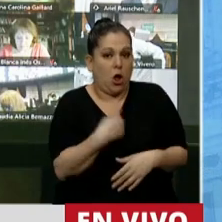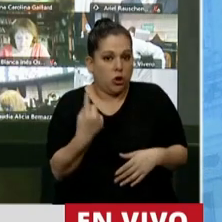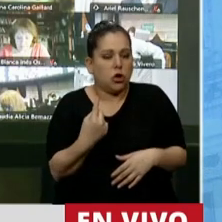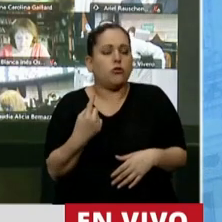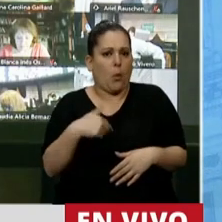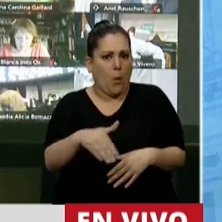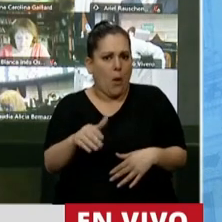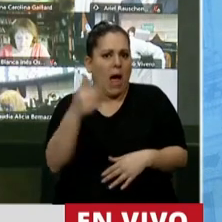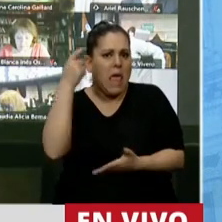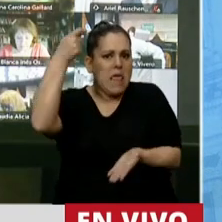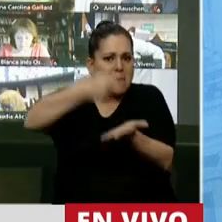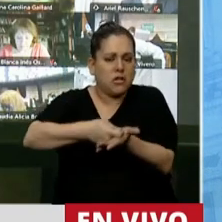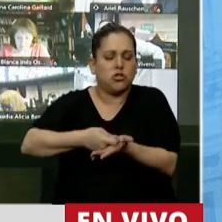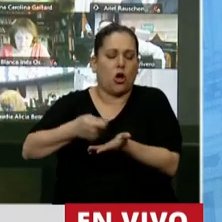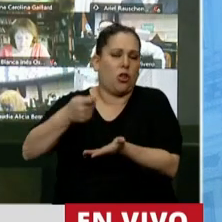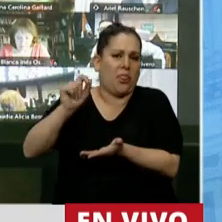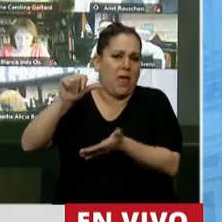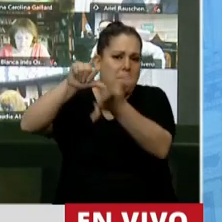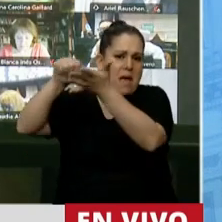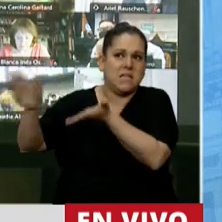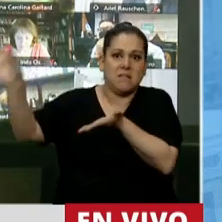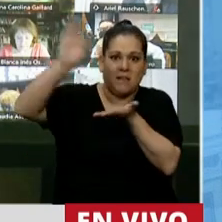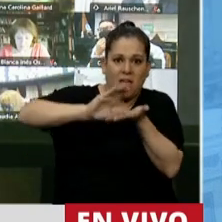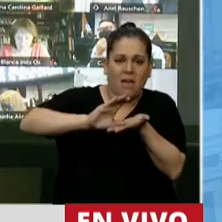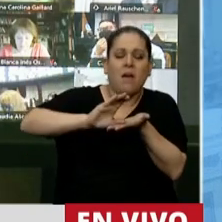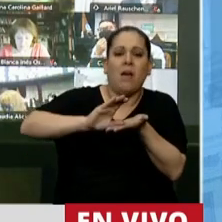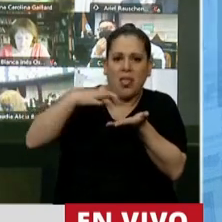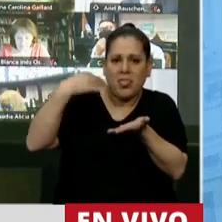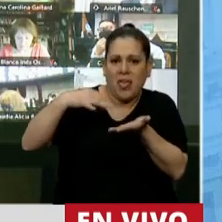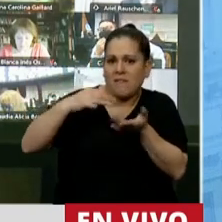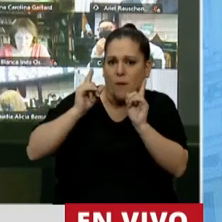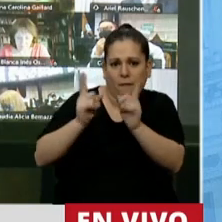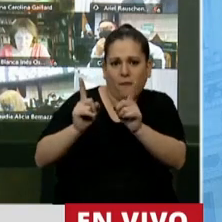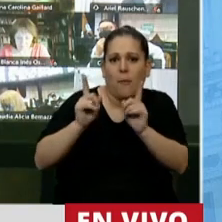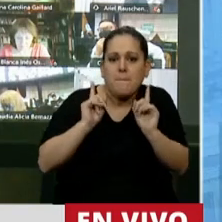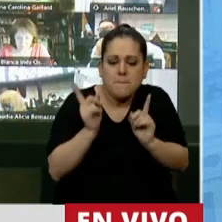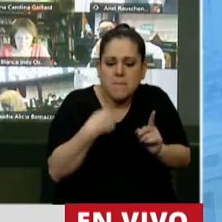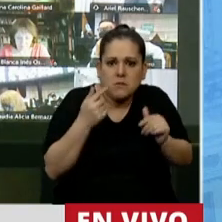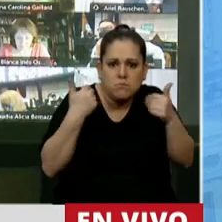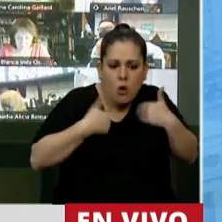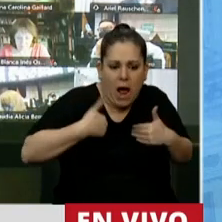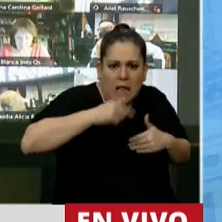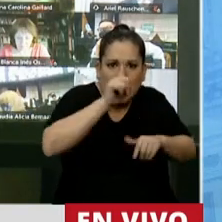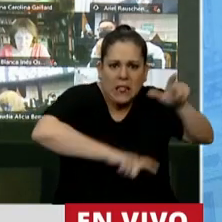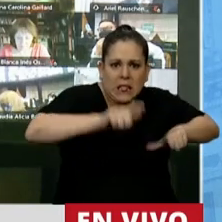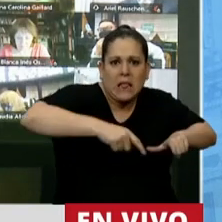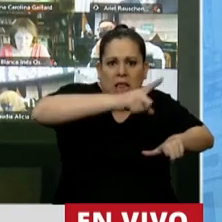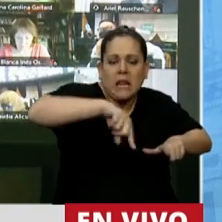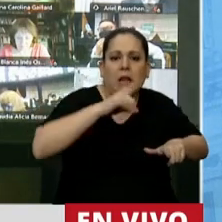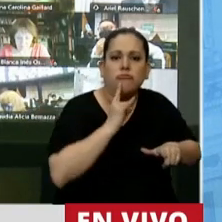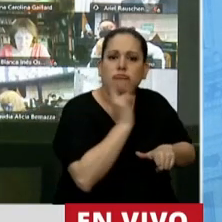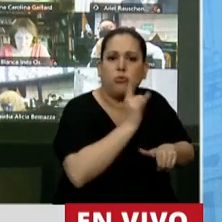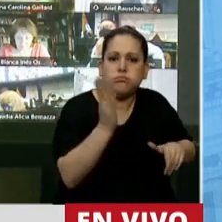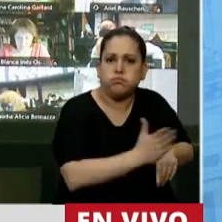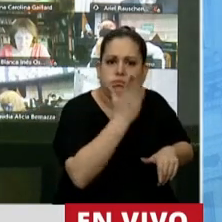está cayendo la inversión extranjera directa, tenemos que sostener y reactivar la economía con los impulsos propios que podamos hacer con nuestro